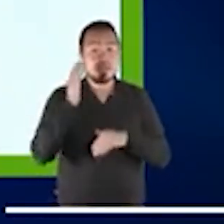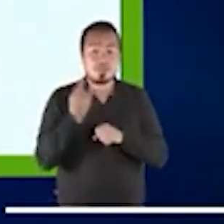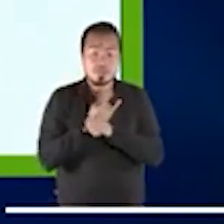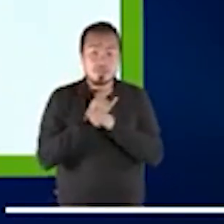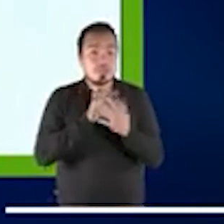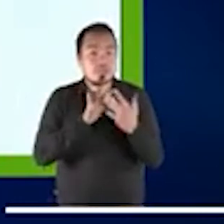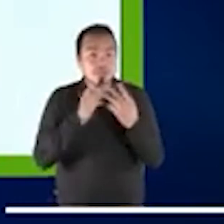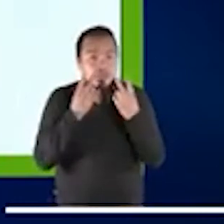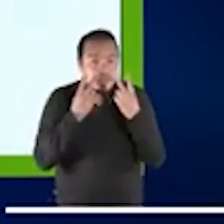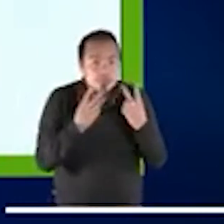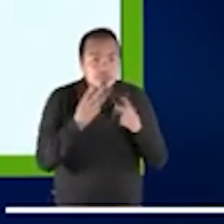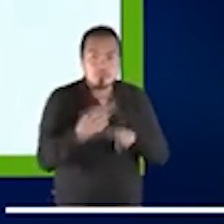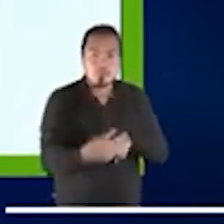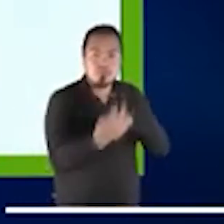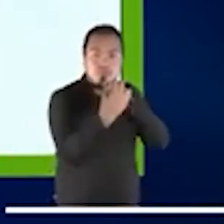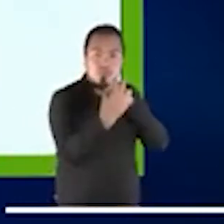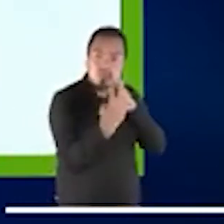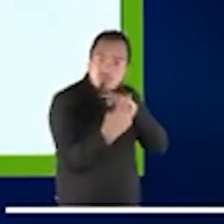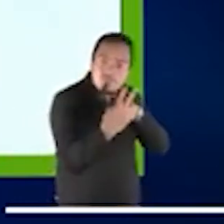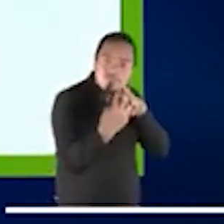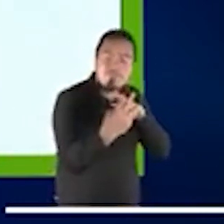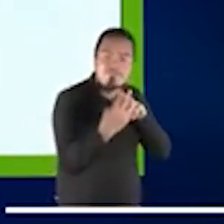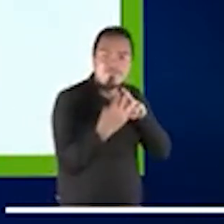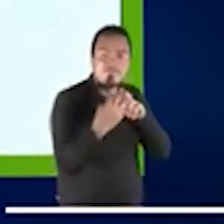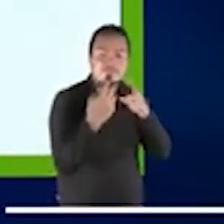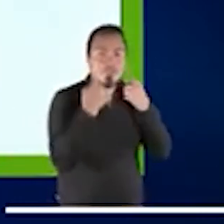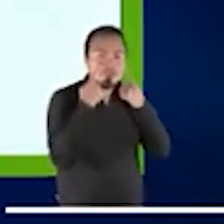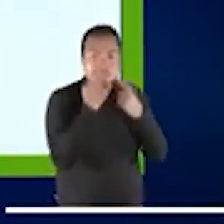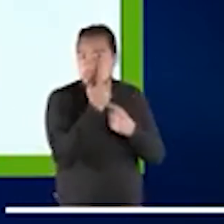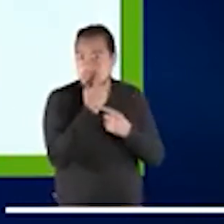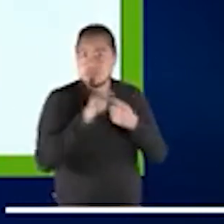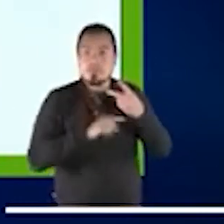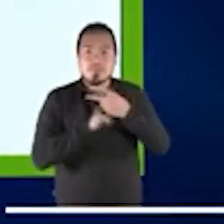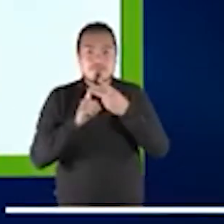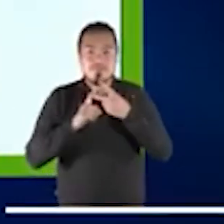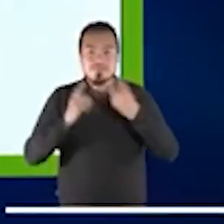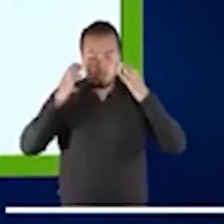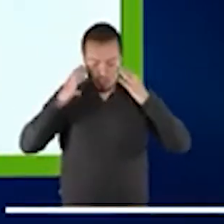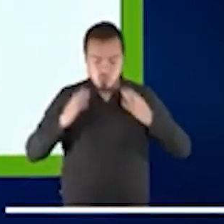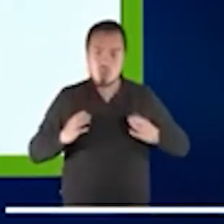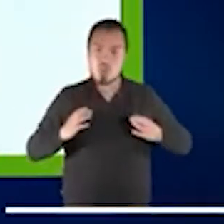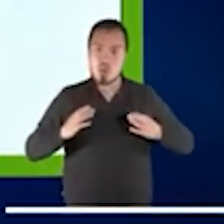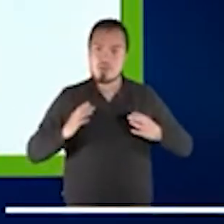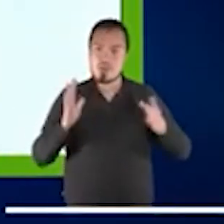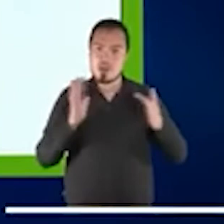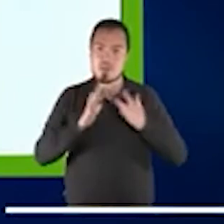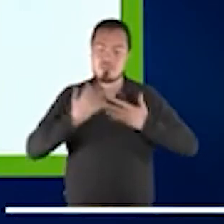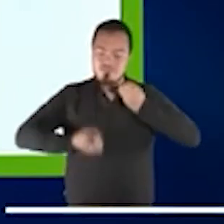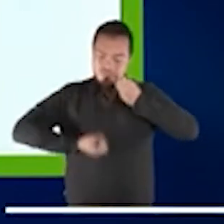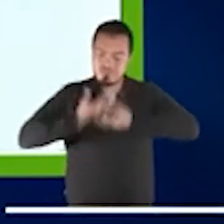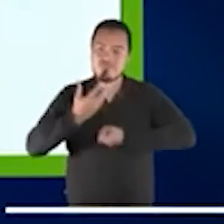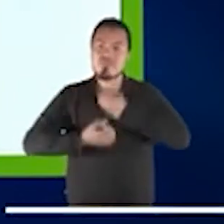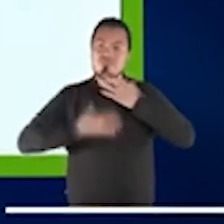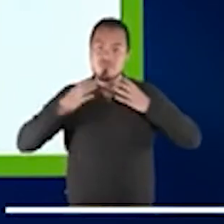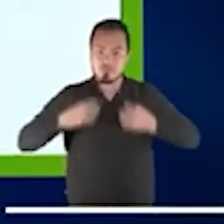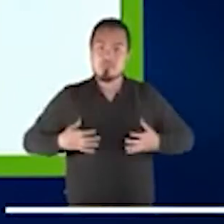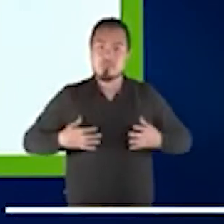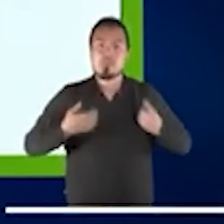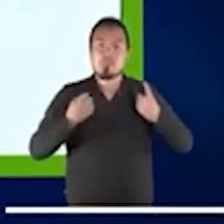los ojos, el lenguaje corporal. Entonces, cómo poner este